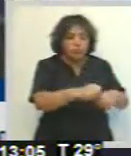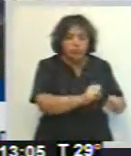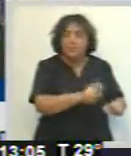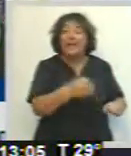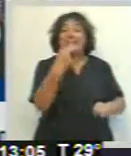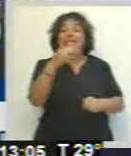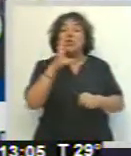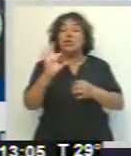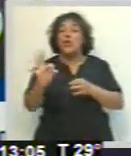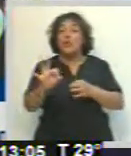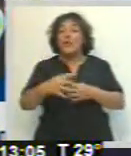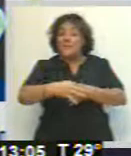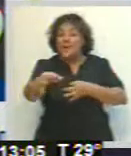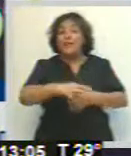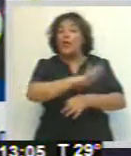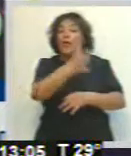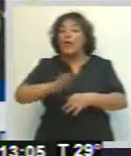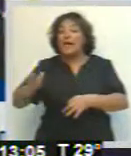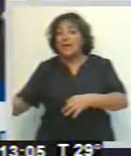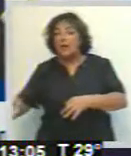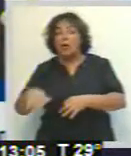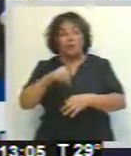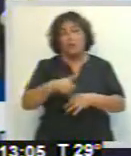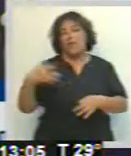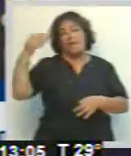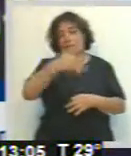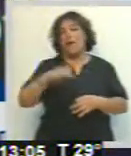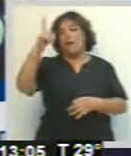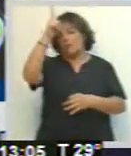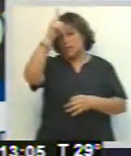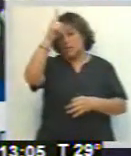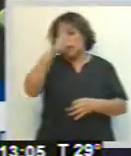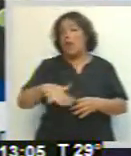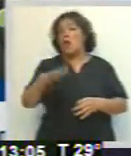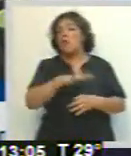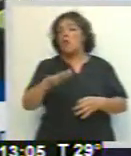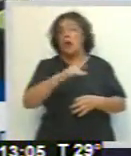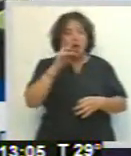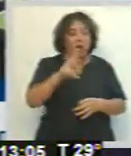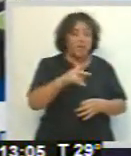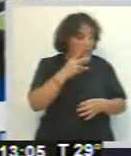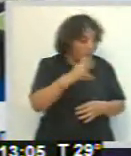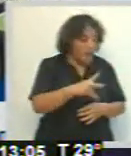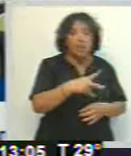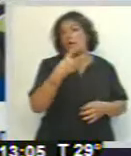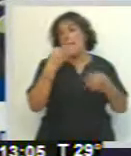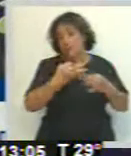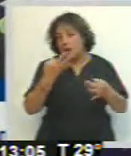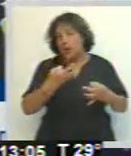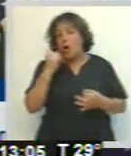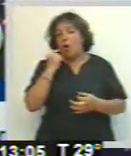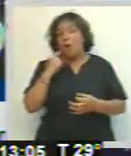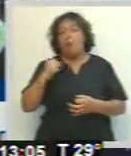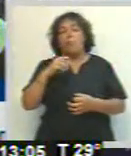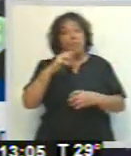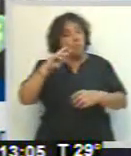metros del río Vierna. Ante esta situación se desplazan efectivos policiales al lugar, corroboran lo dicho en el llamado telefónico,